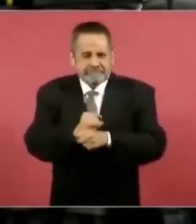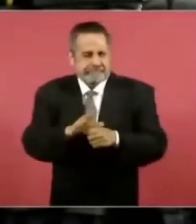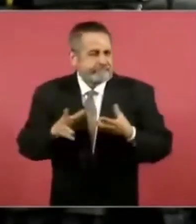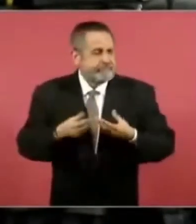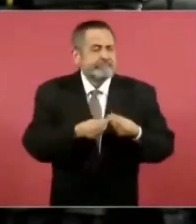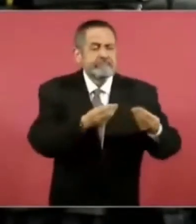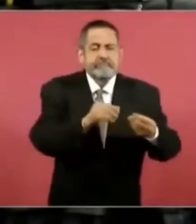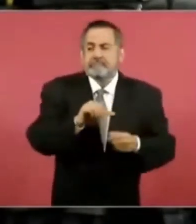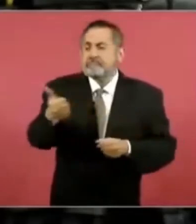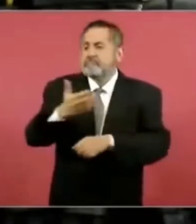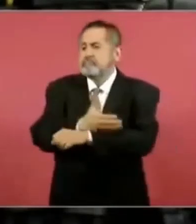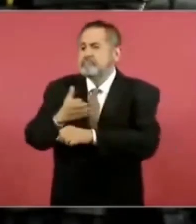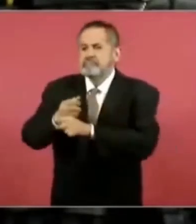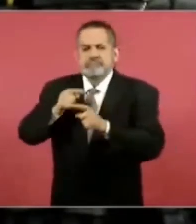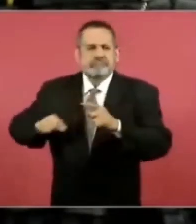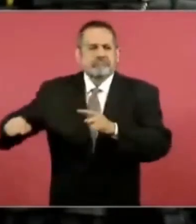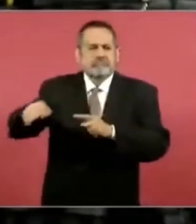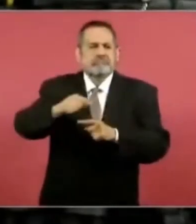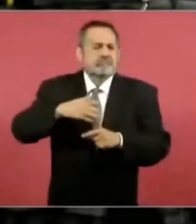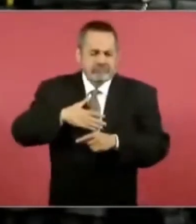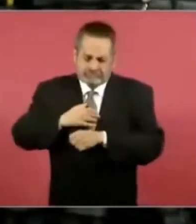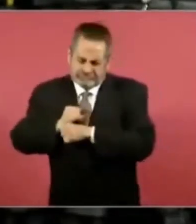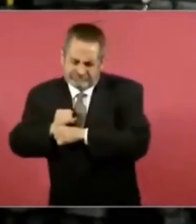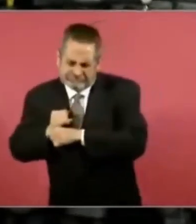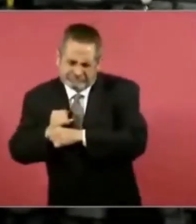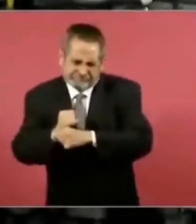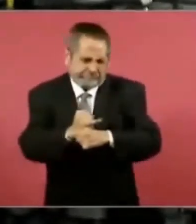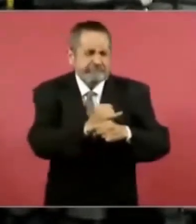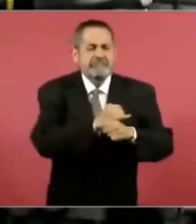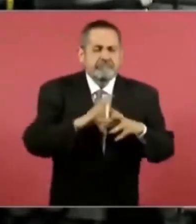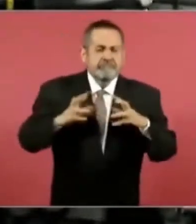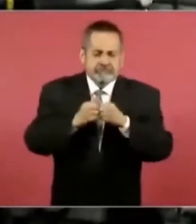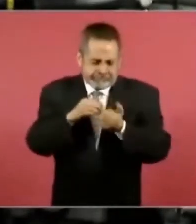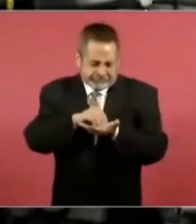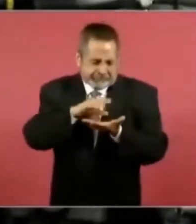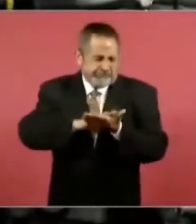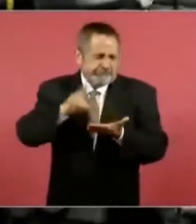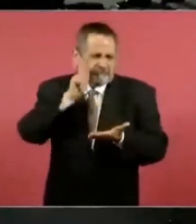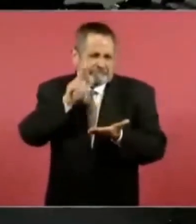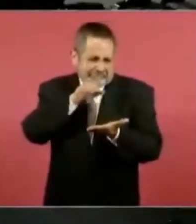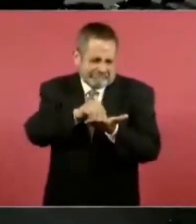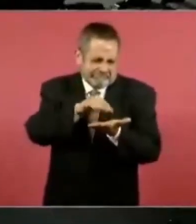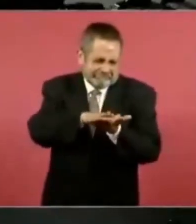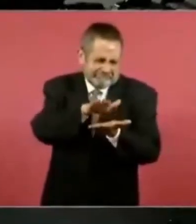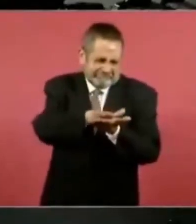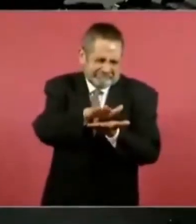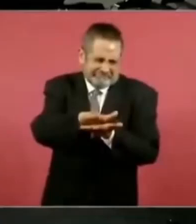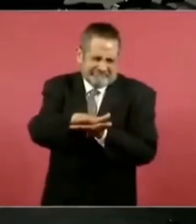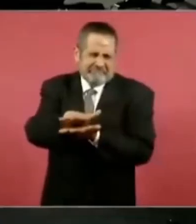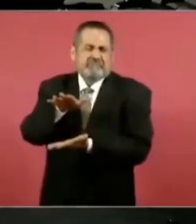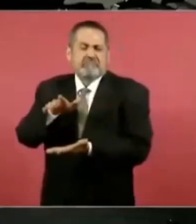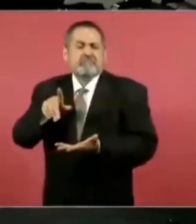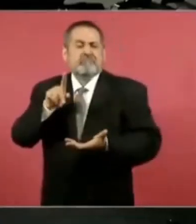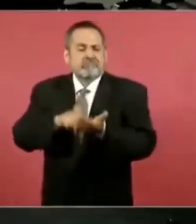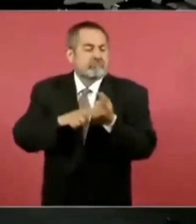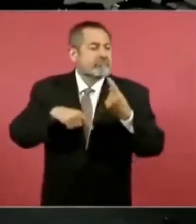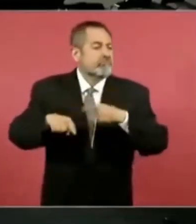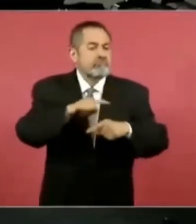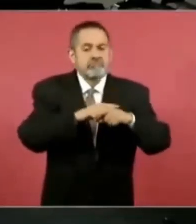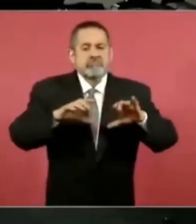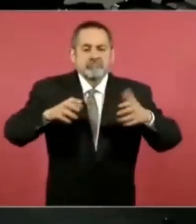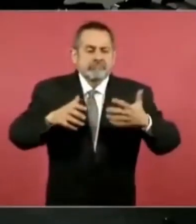de otros compañeros de la revista Contralínea, donde documentamos justamente qué empresarios, qué